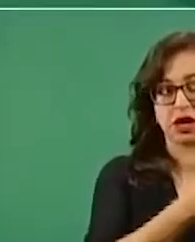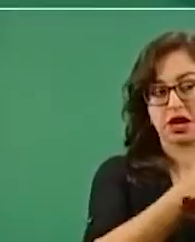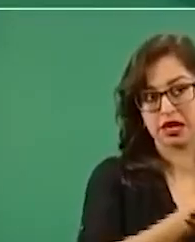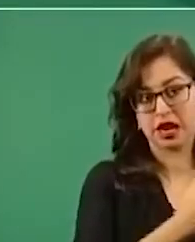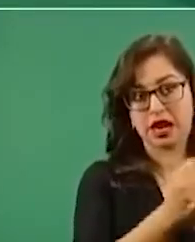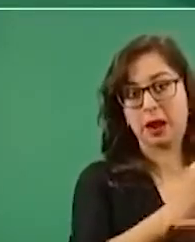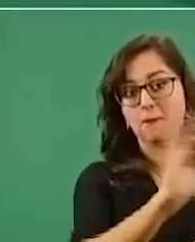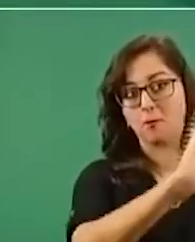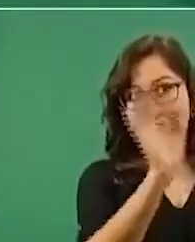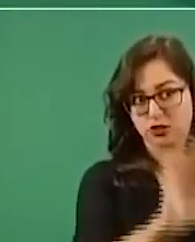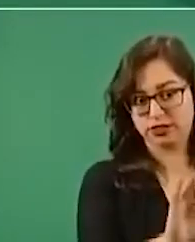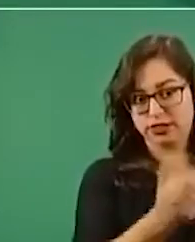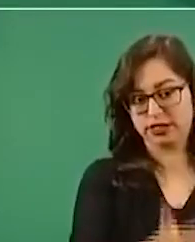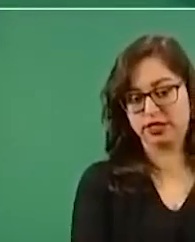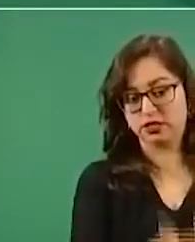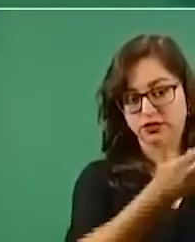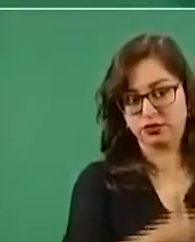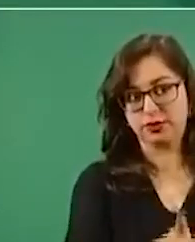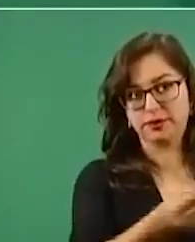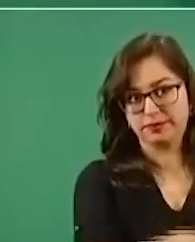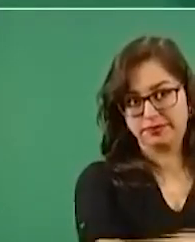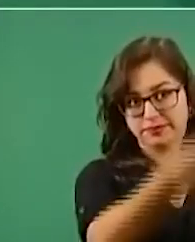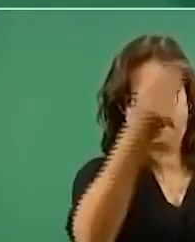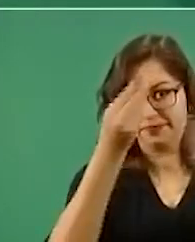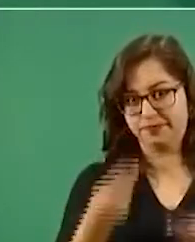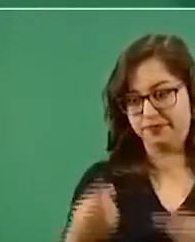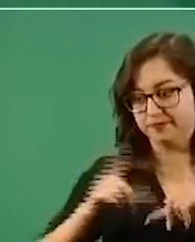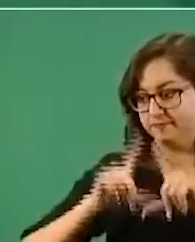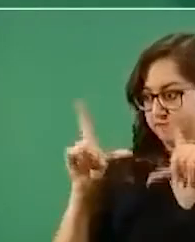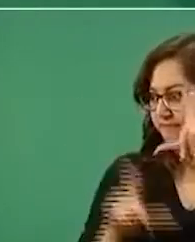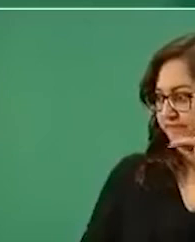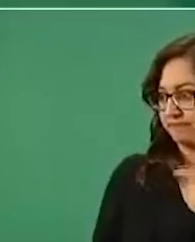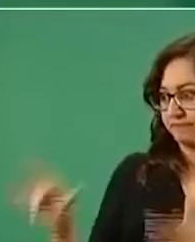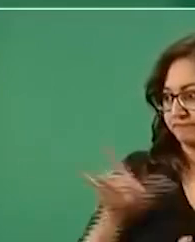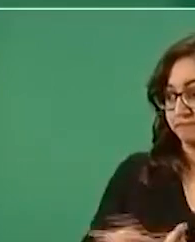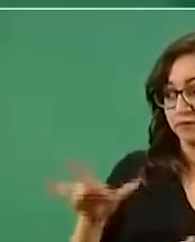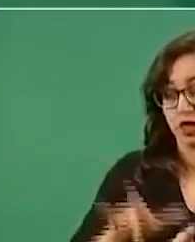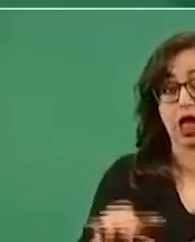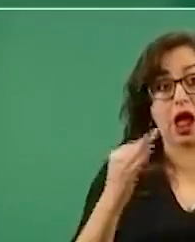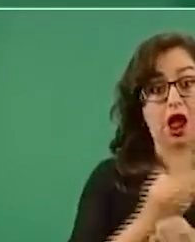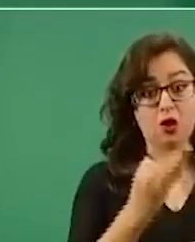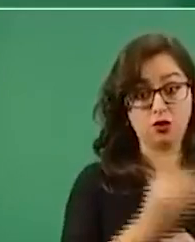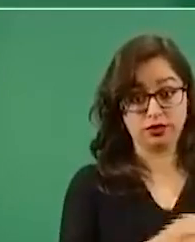Hay reservas en el Banco de México como nunca.